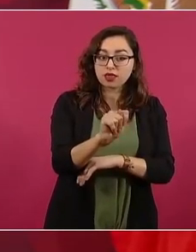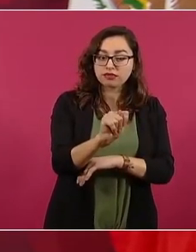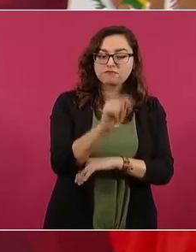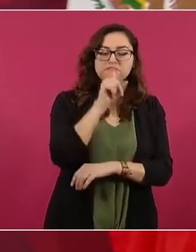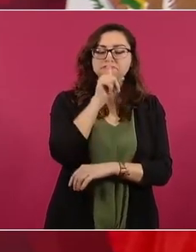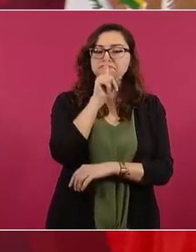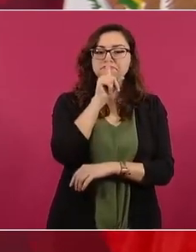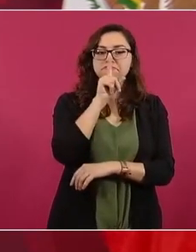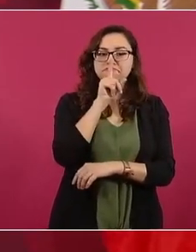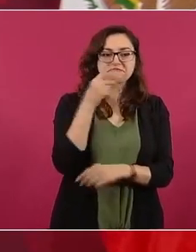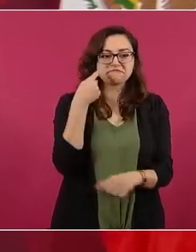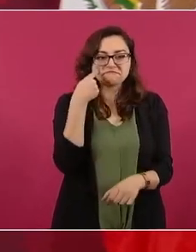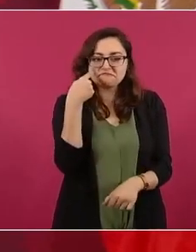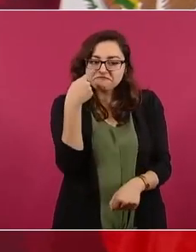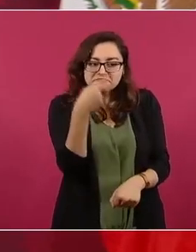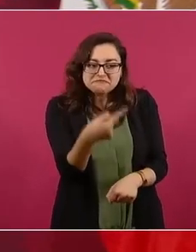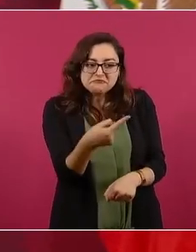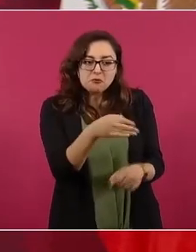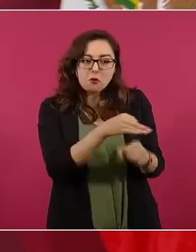es todo el régimen.